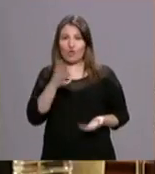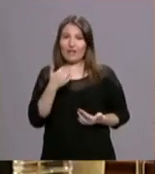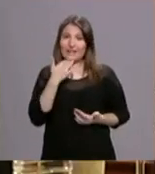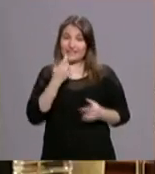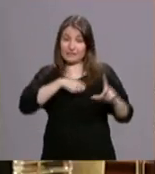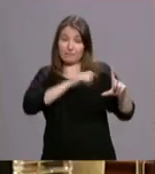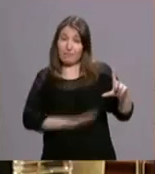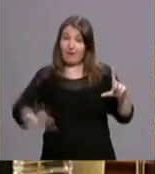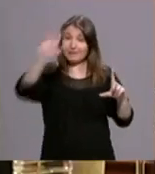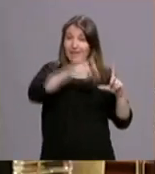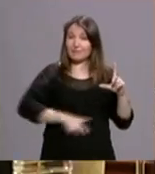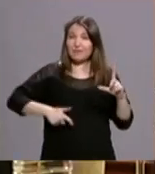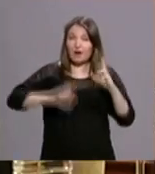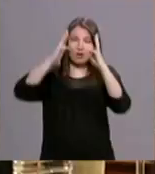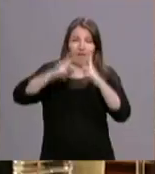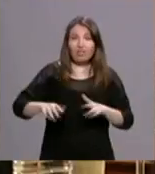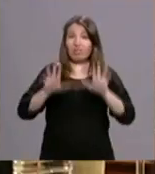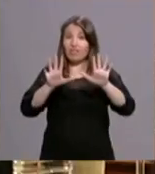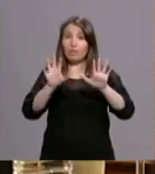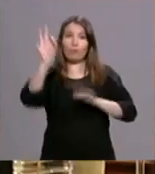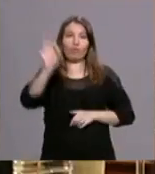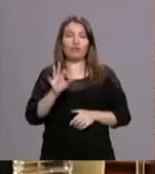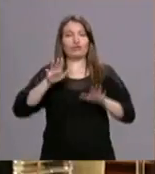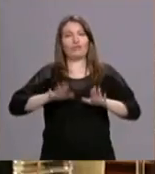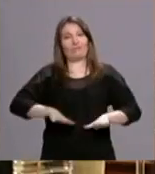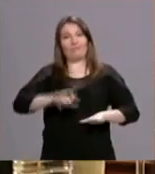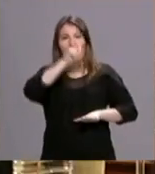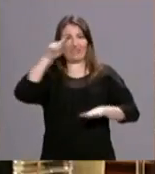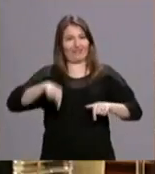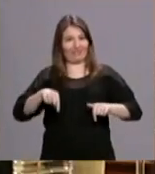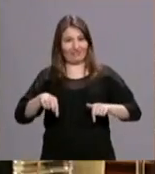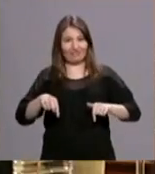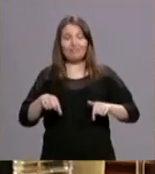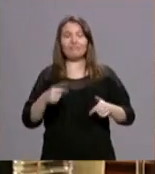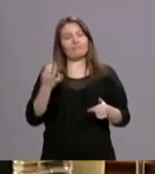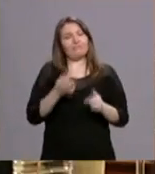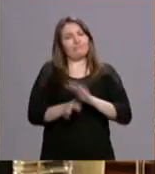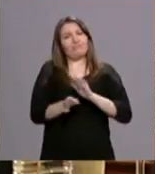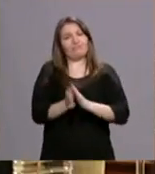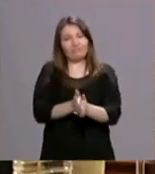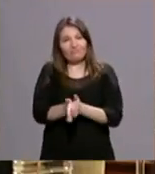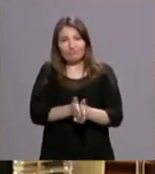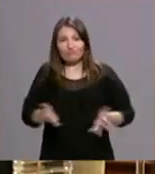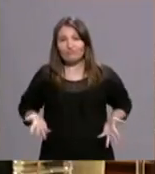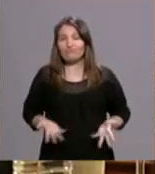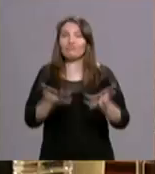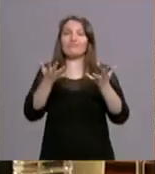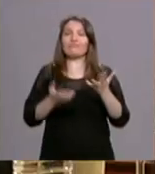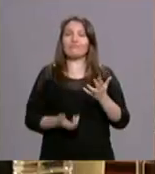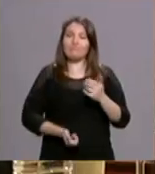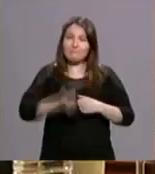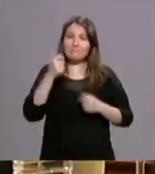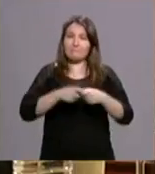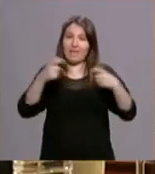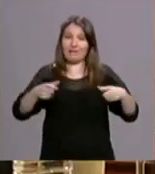% de los seminaristas de toda España están en Madrid y nos tiene que motivar para que siga habiendo muchas más